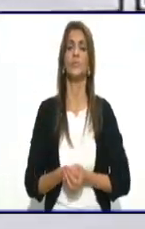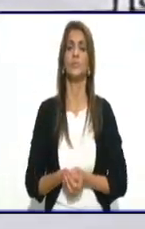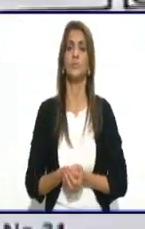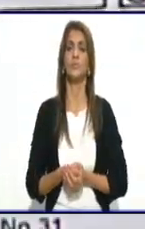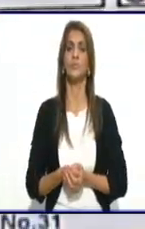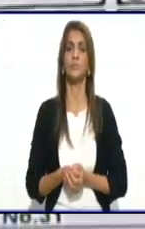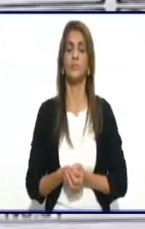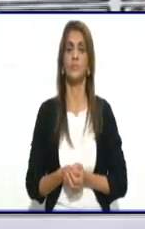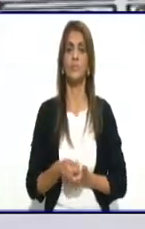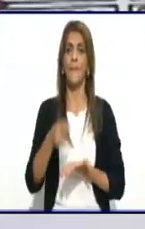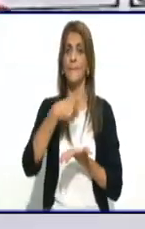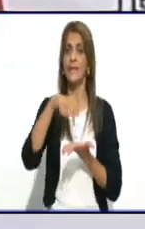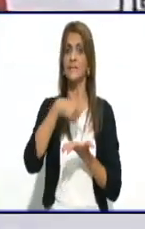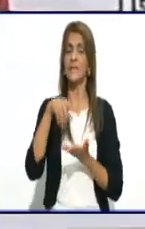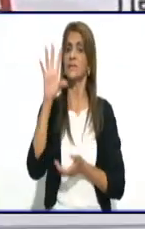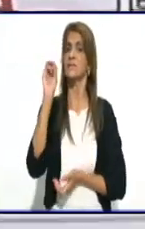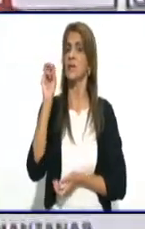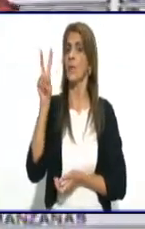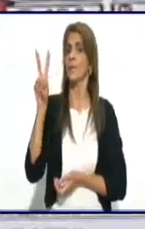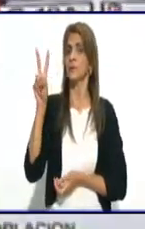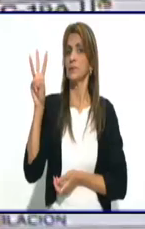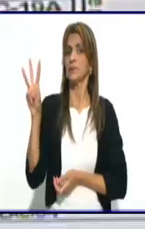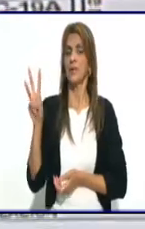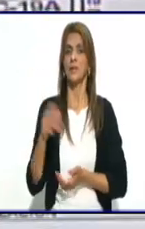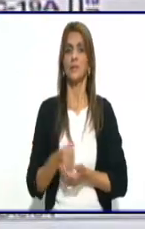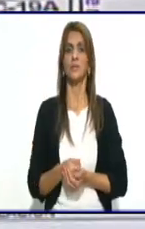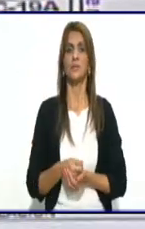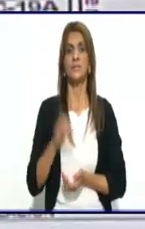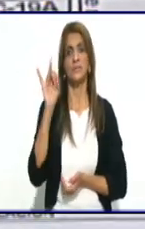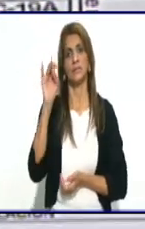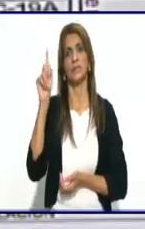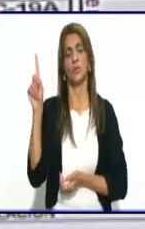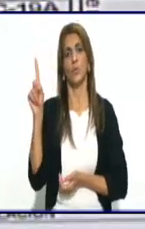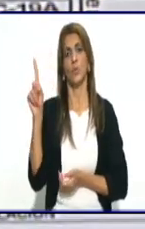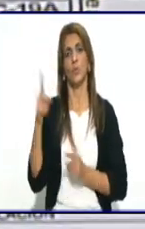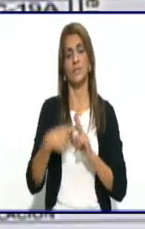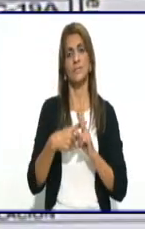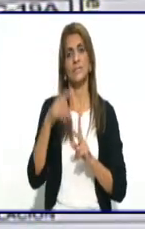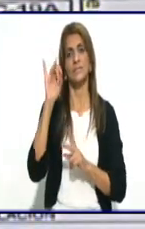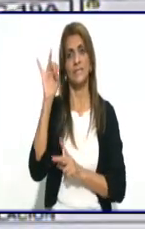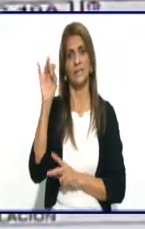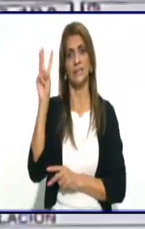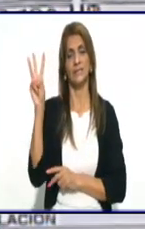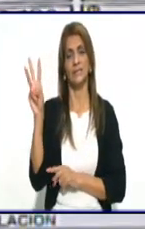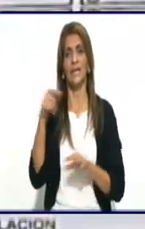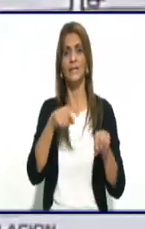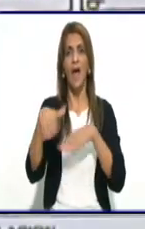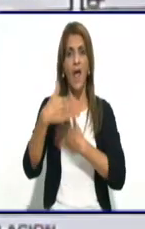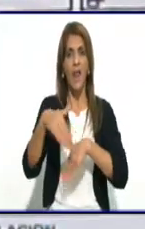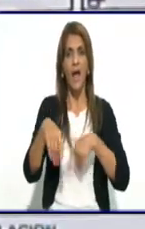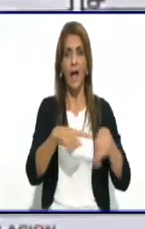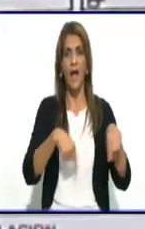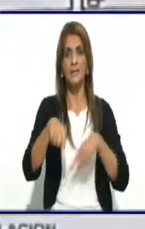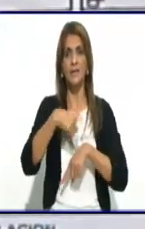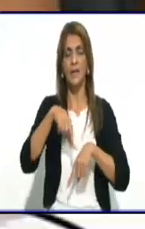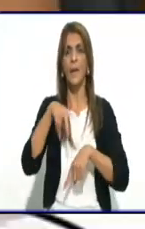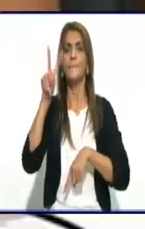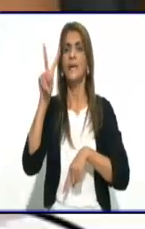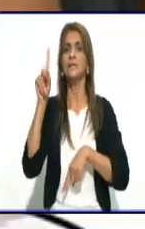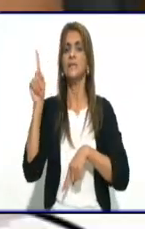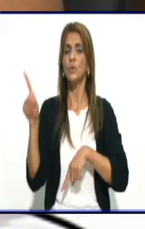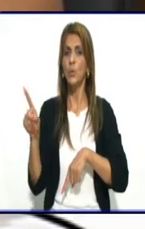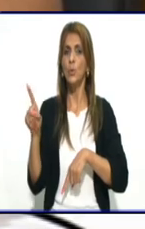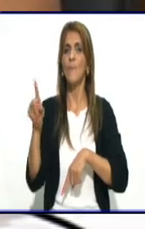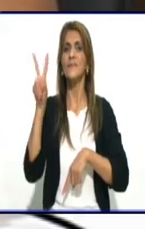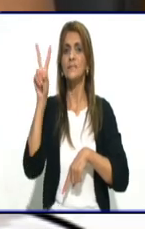abarca las manzanas 023B, 71 y 73, que está situado entre las calles 21, Vicente